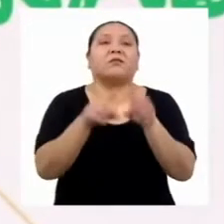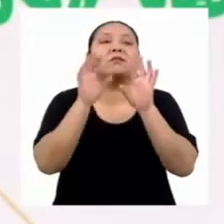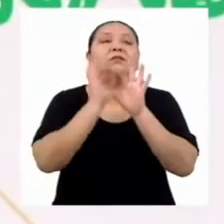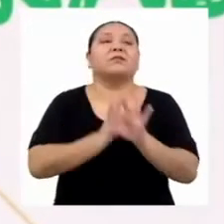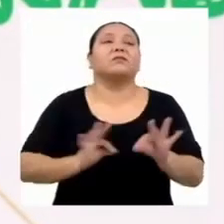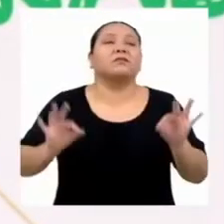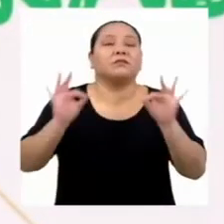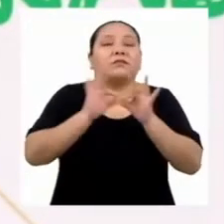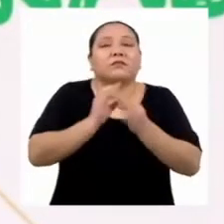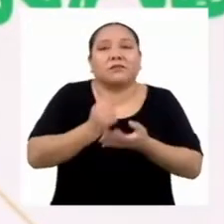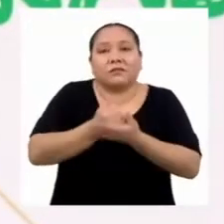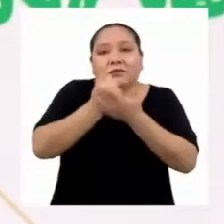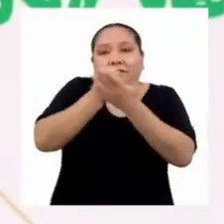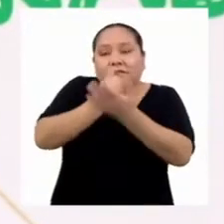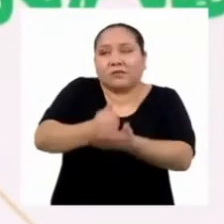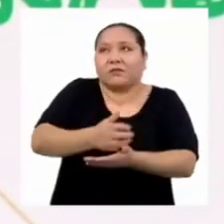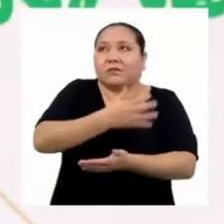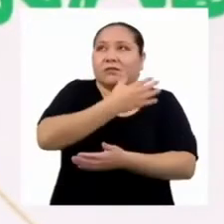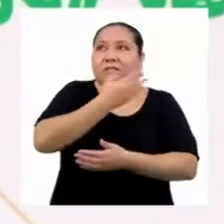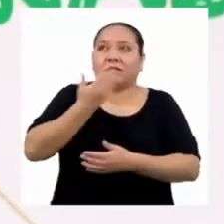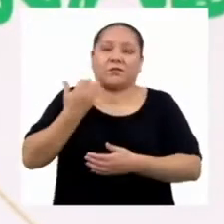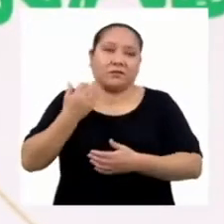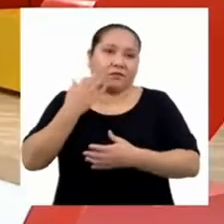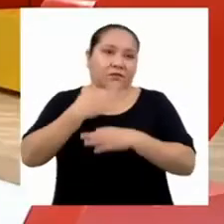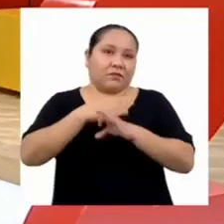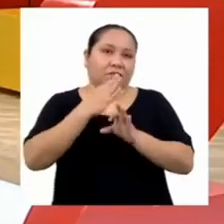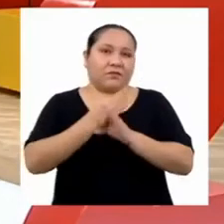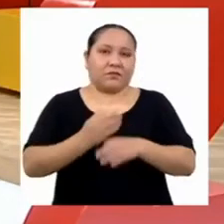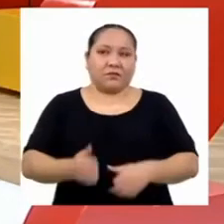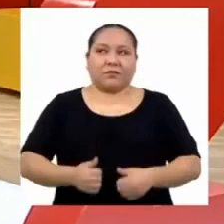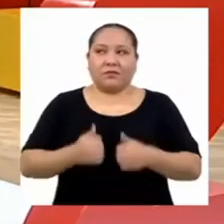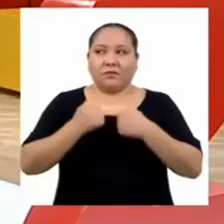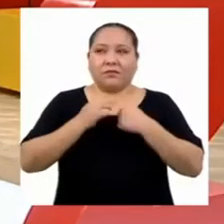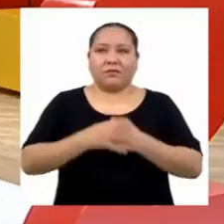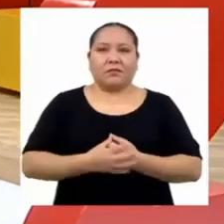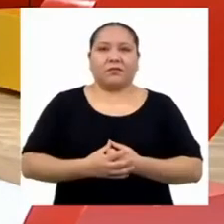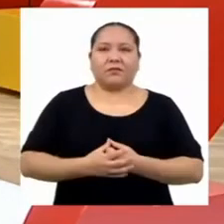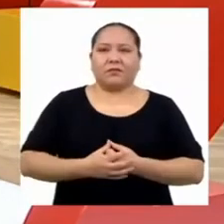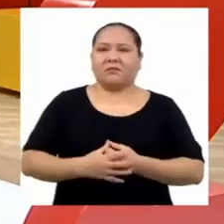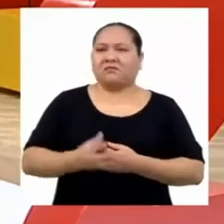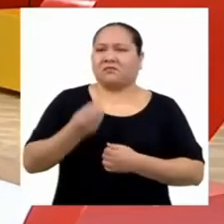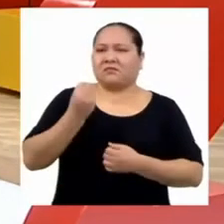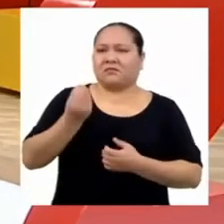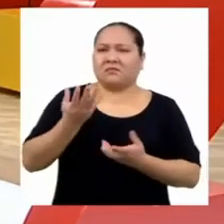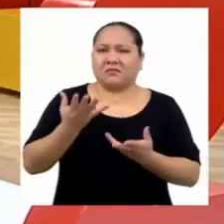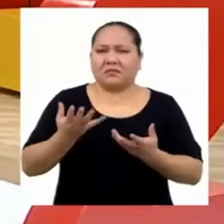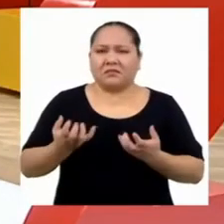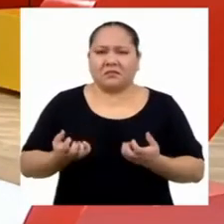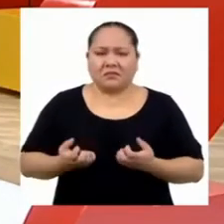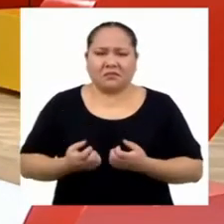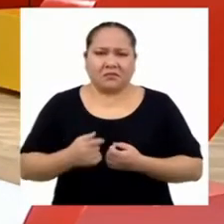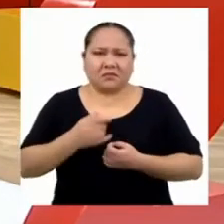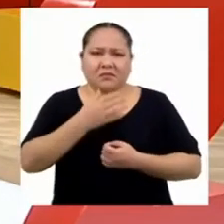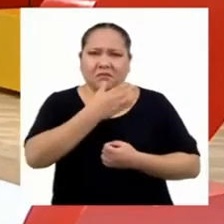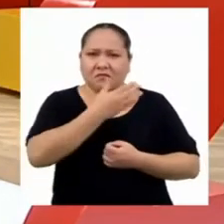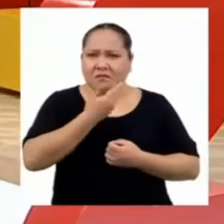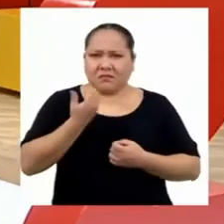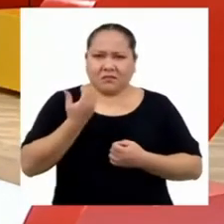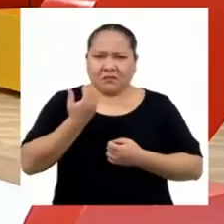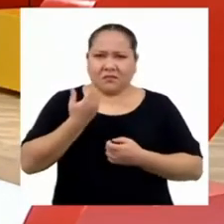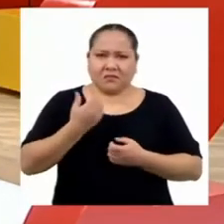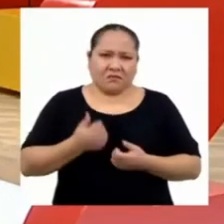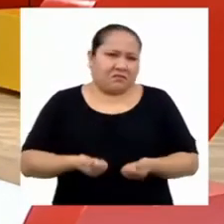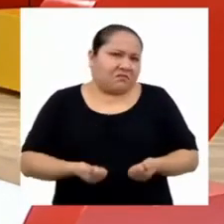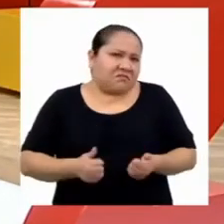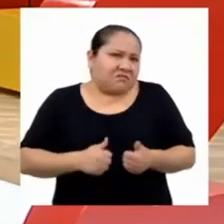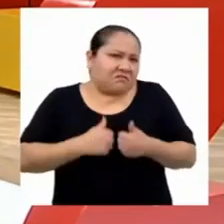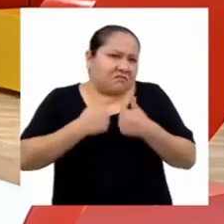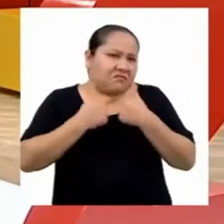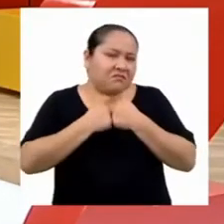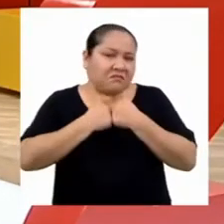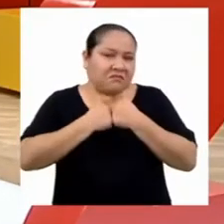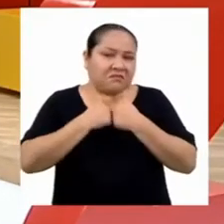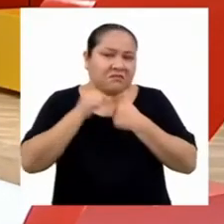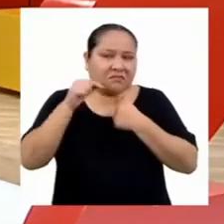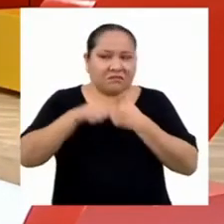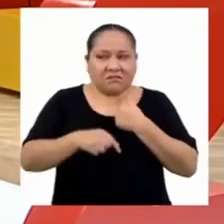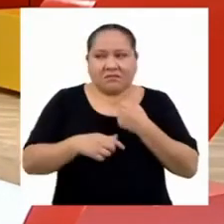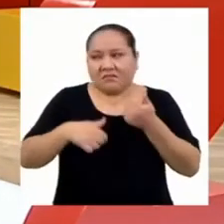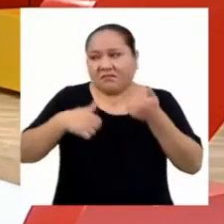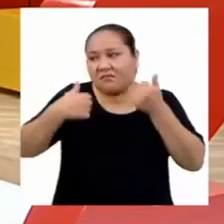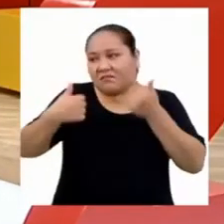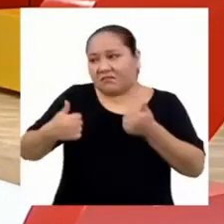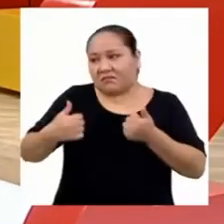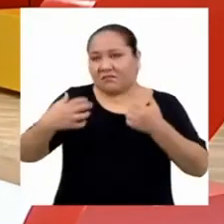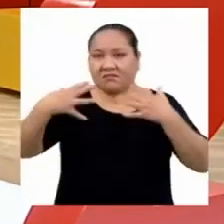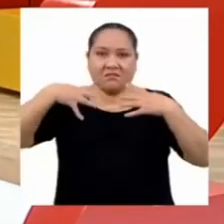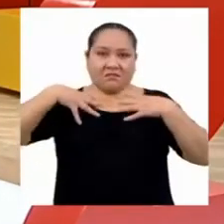contribuirán a un mejor estilo de vida. ¿Y para qué queremos un mejor estilo de vida? Pues básicamente para estar bien, para